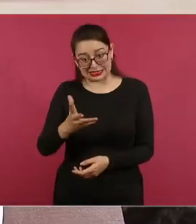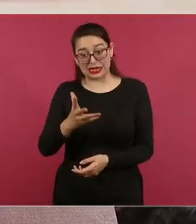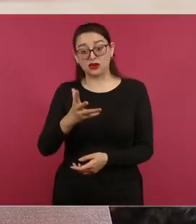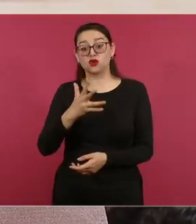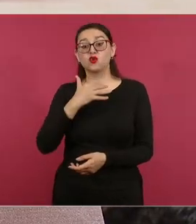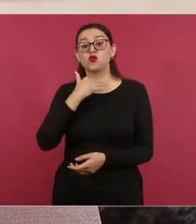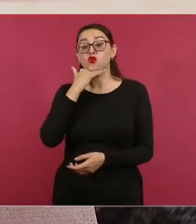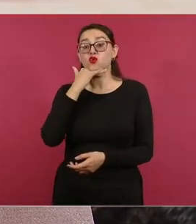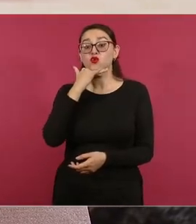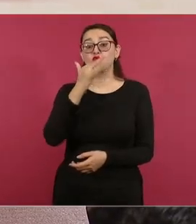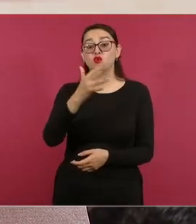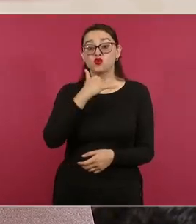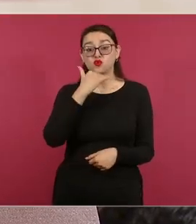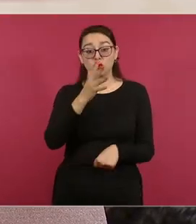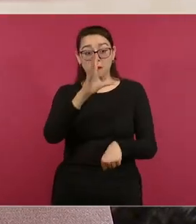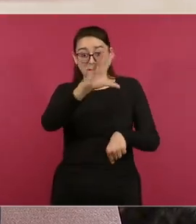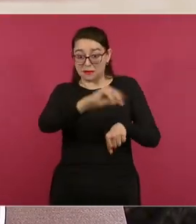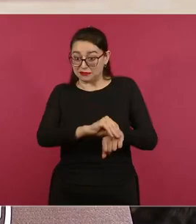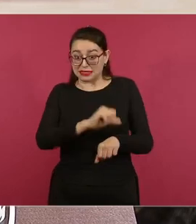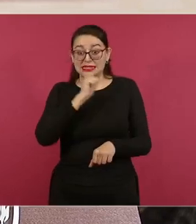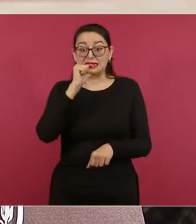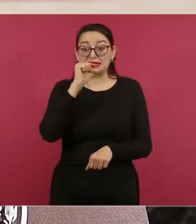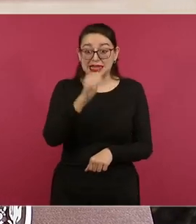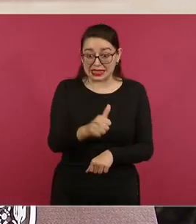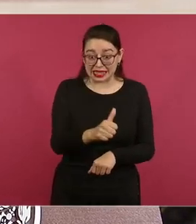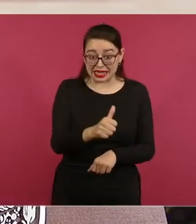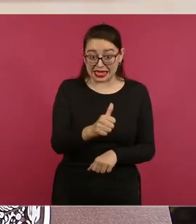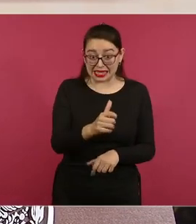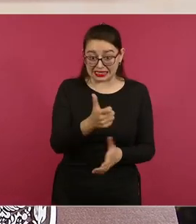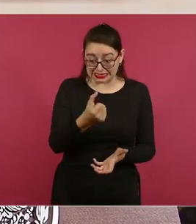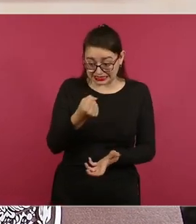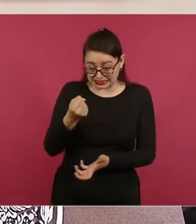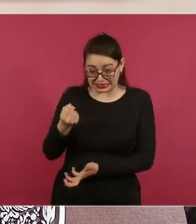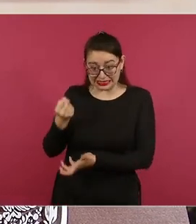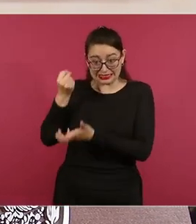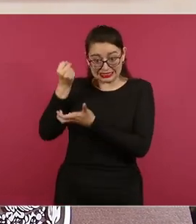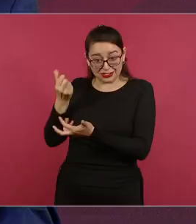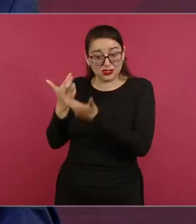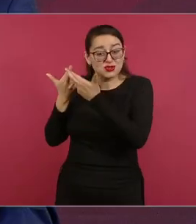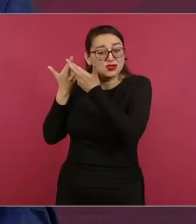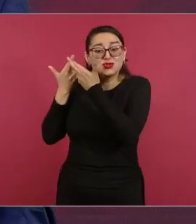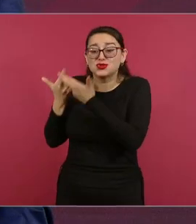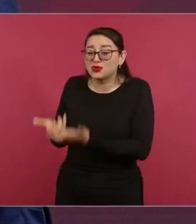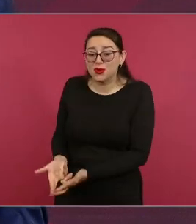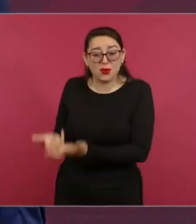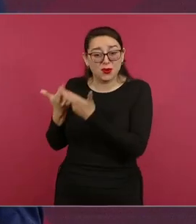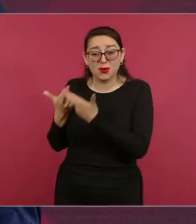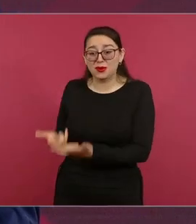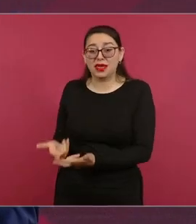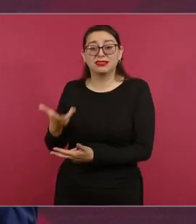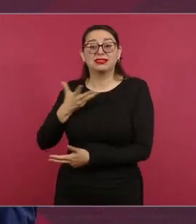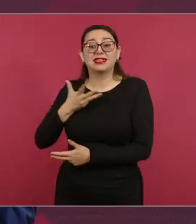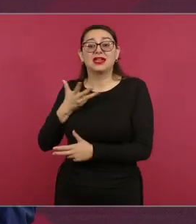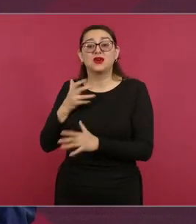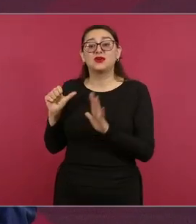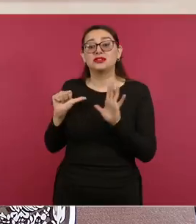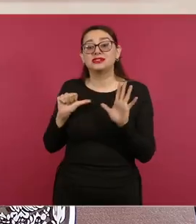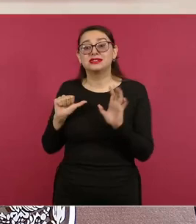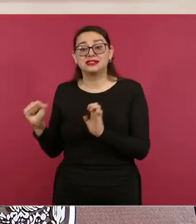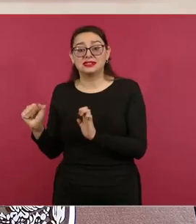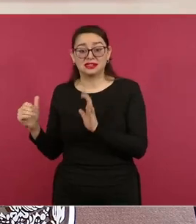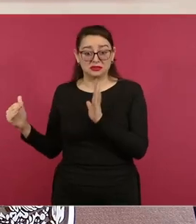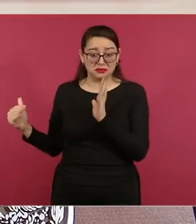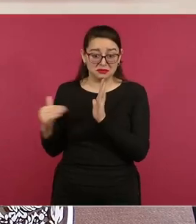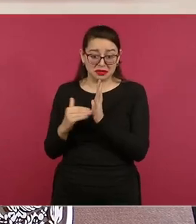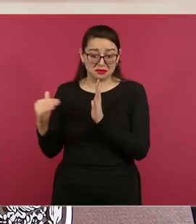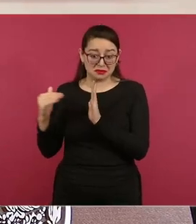de no permitir la corrupción. ¿Saben cuánto tenemos en caja hoy? 600 mil millones de